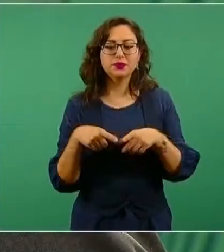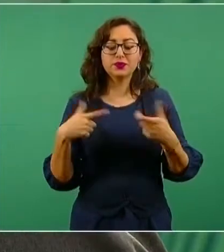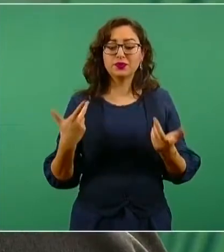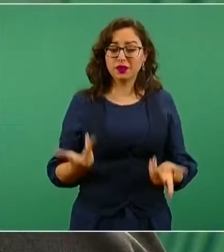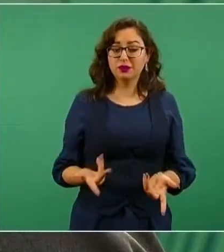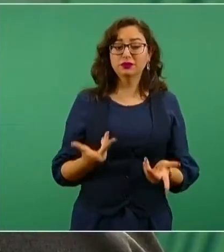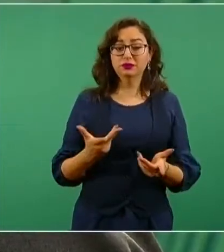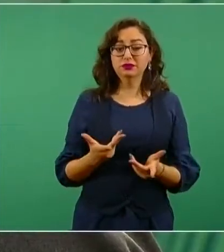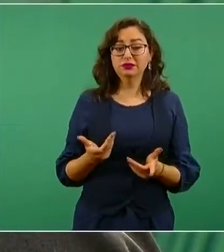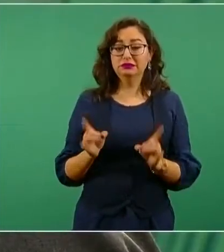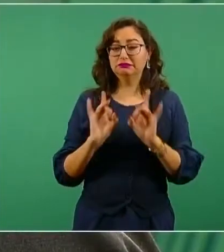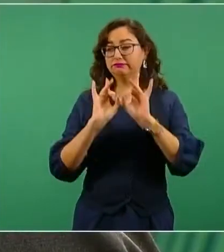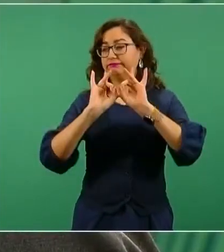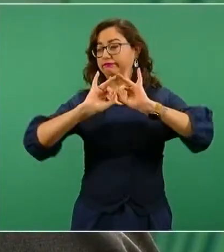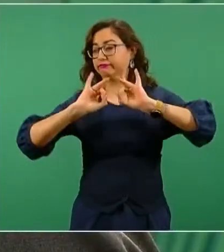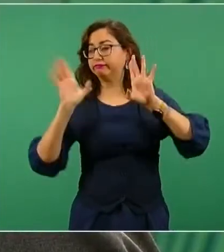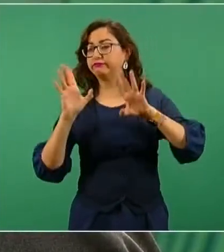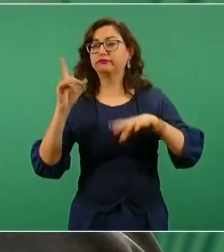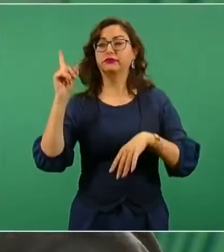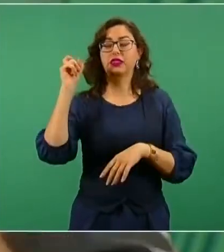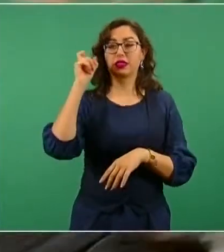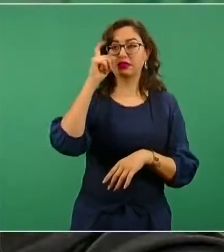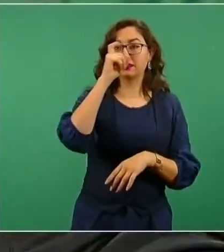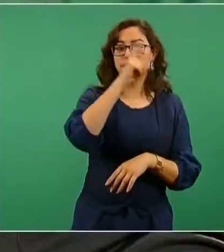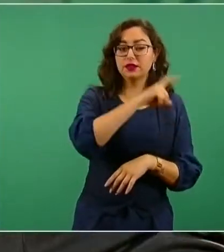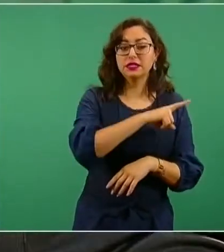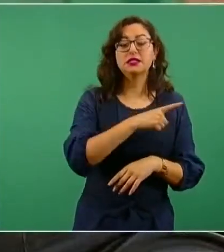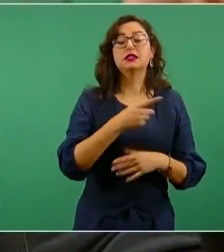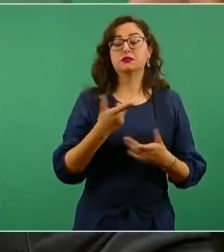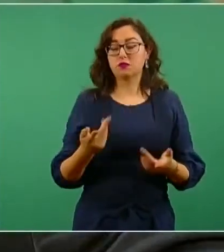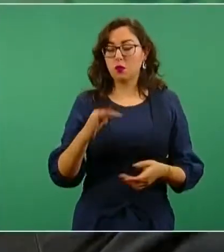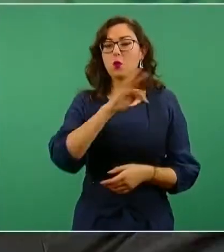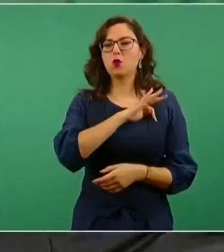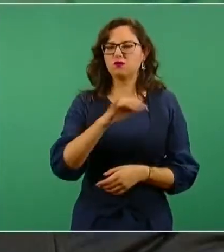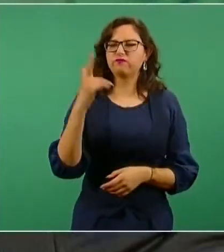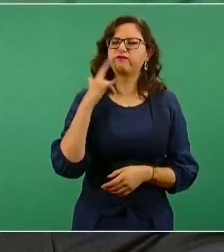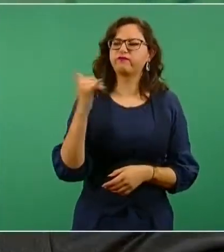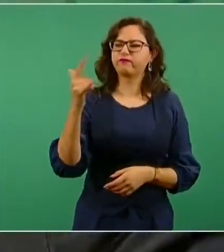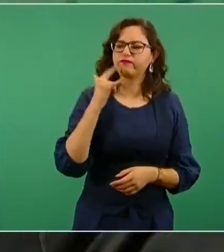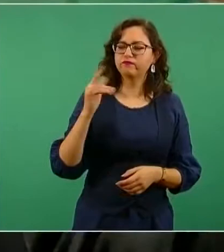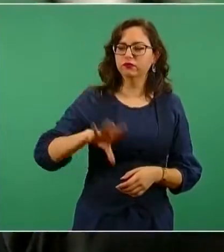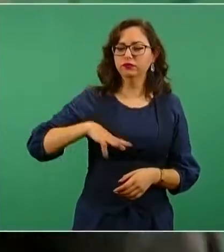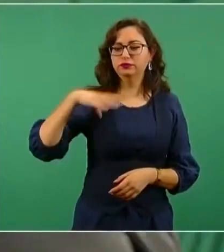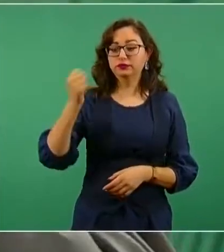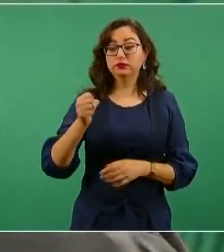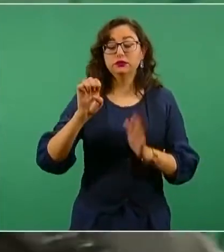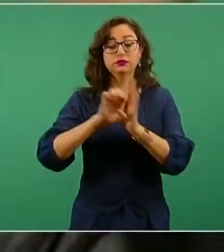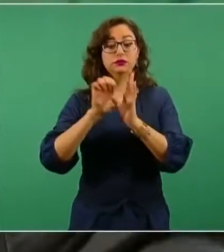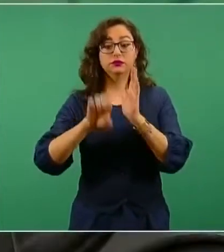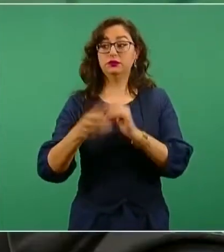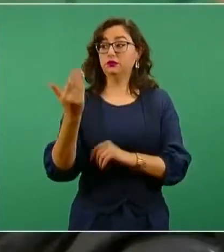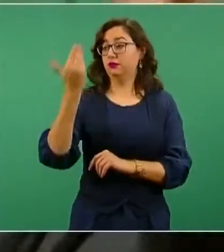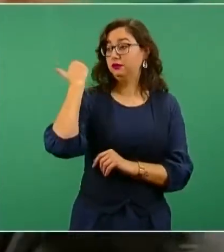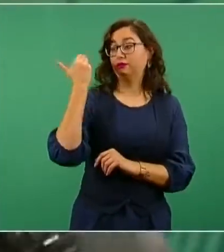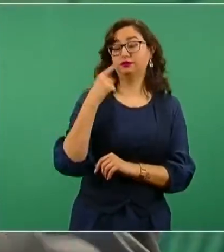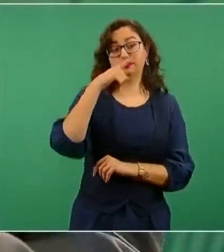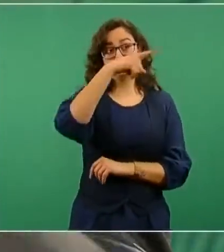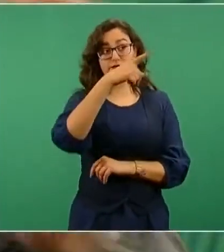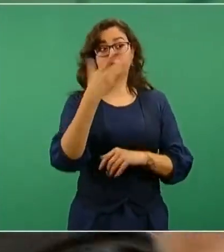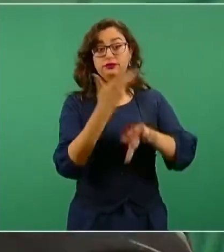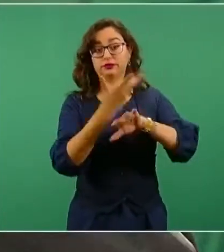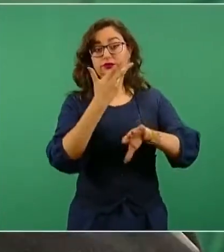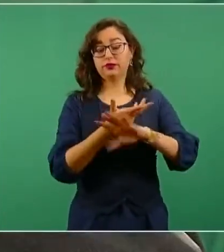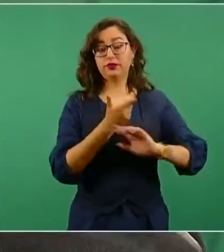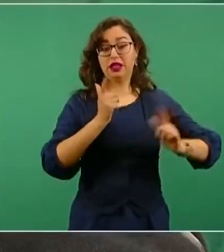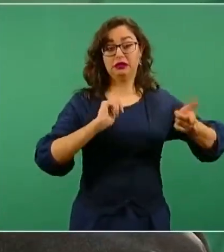difíciles como lo que sucedió en Texas, que tuvo una repercusión en